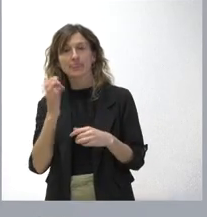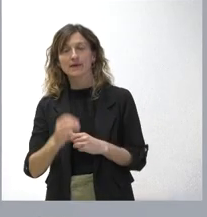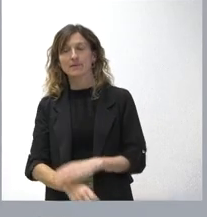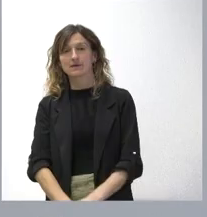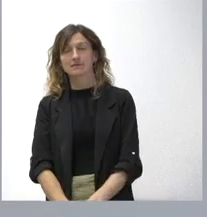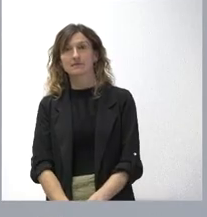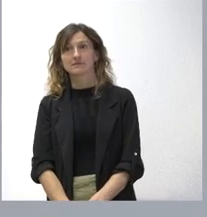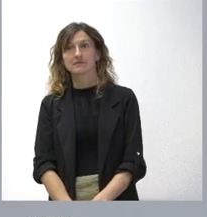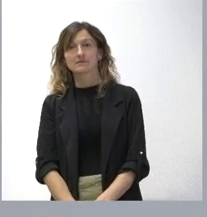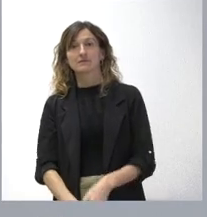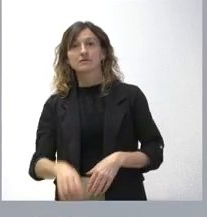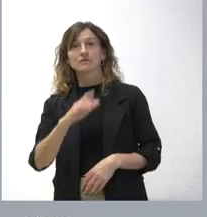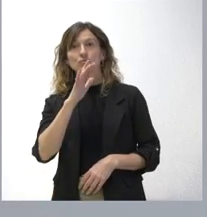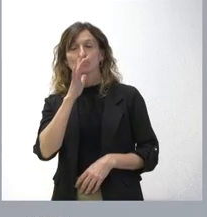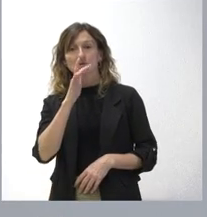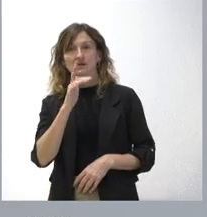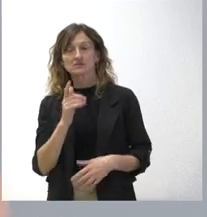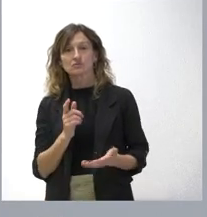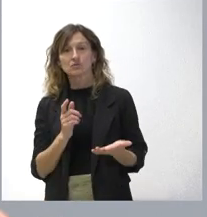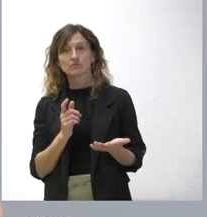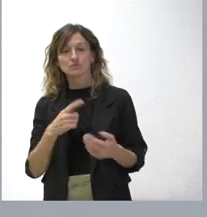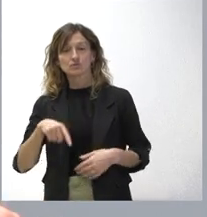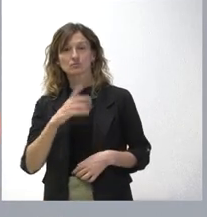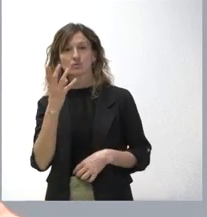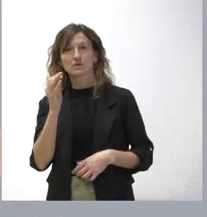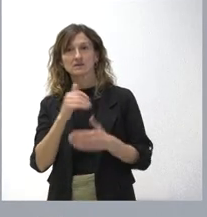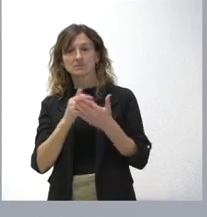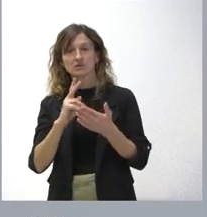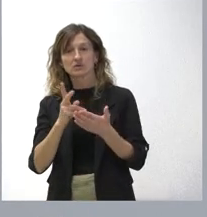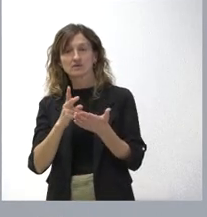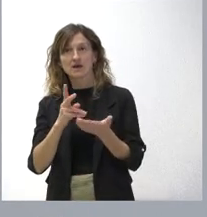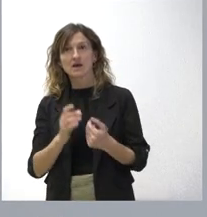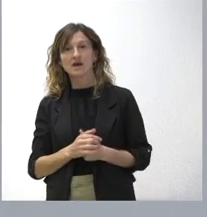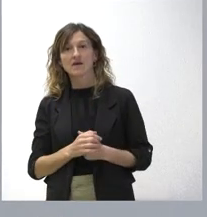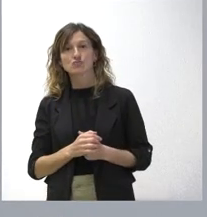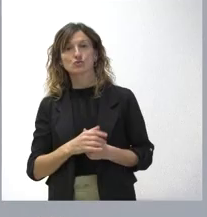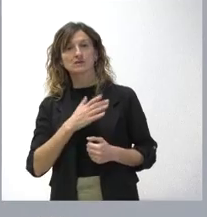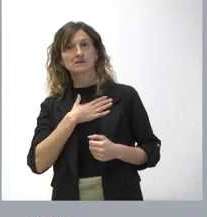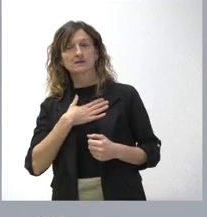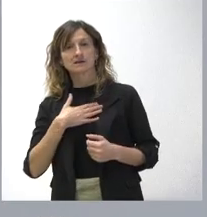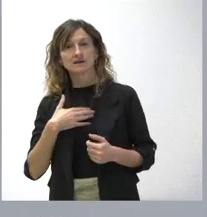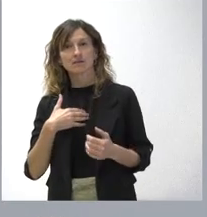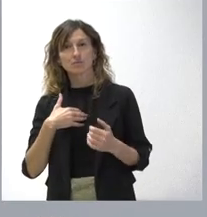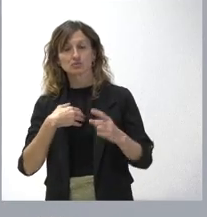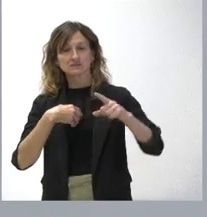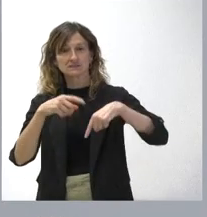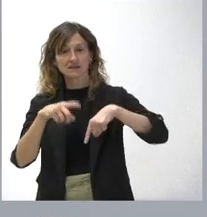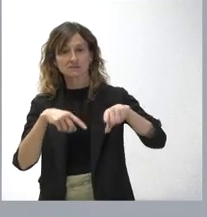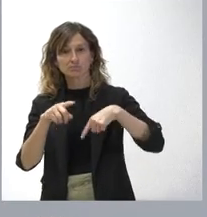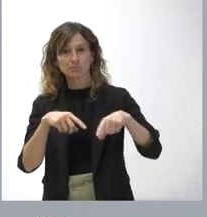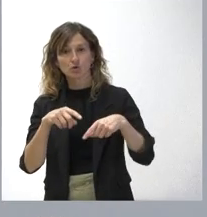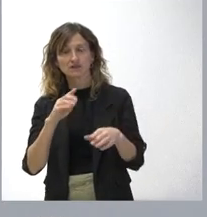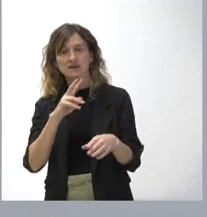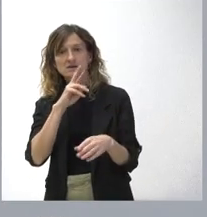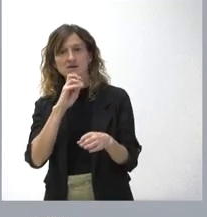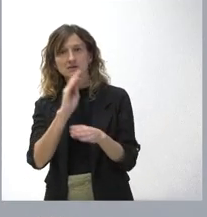eso, nosotros, con la legitimidad que nos da poner 40 millones de euros encima de la mesa para mantener este transporte deficitario, para que